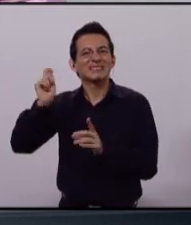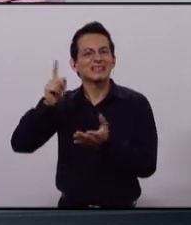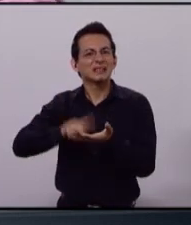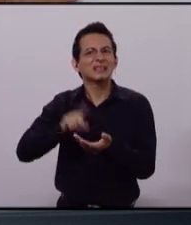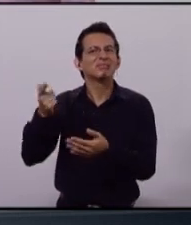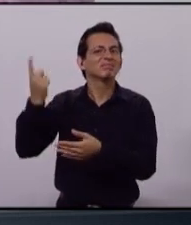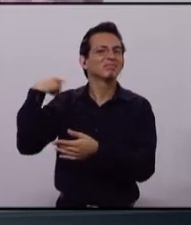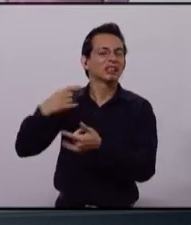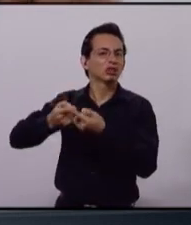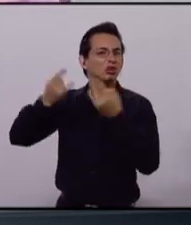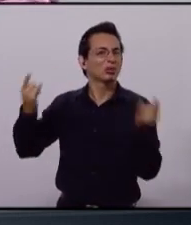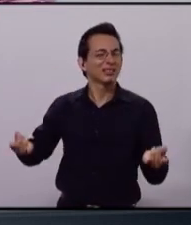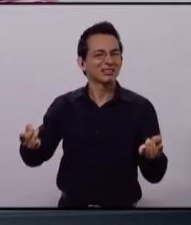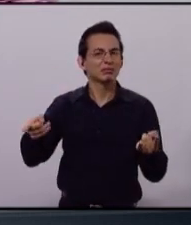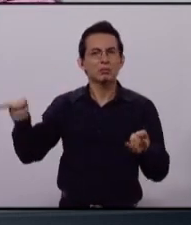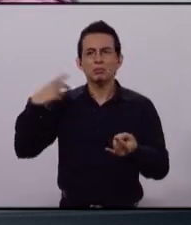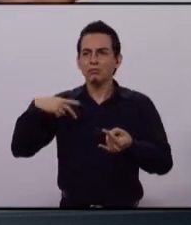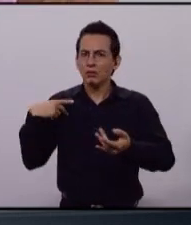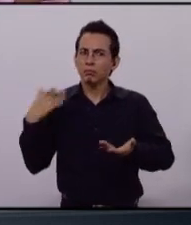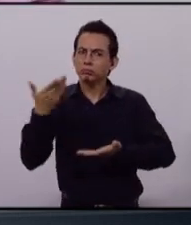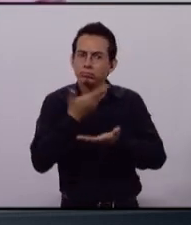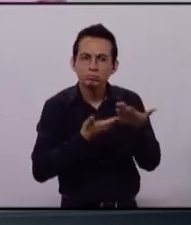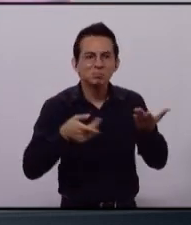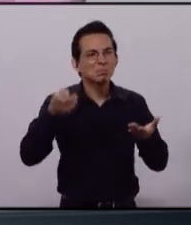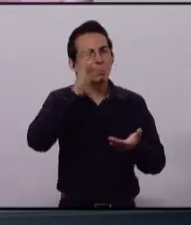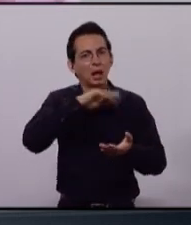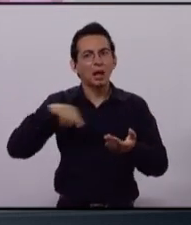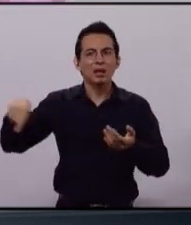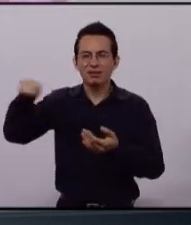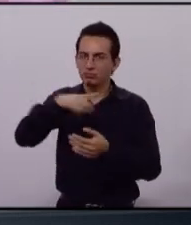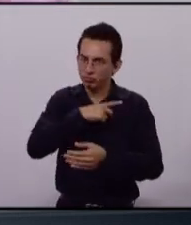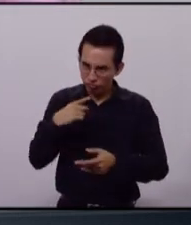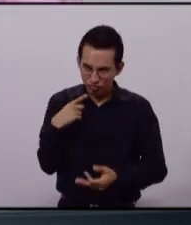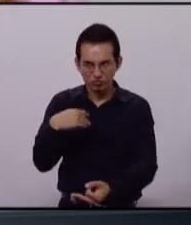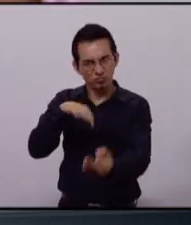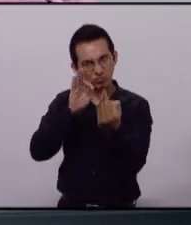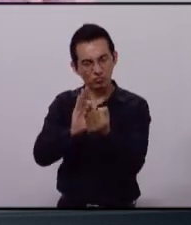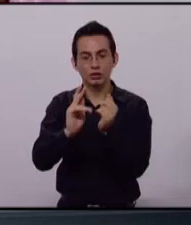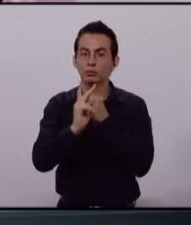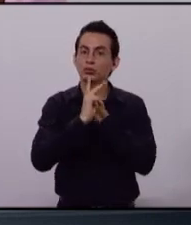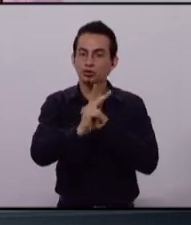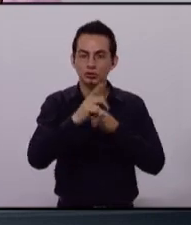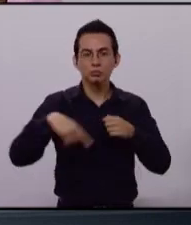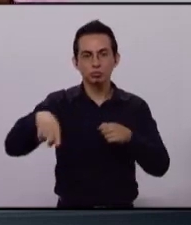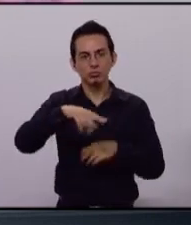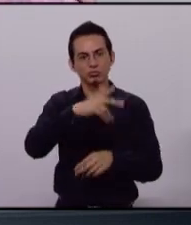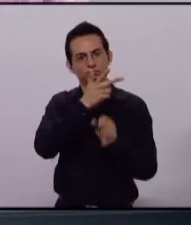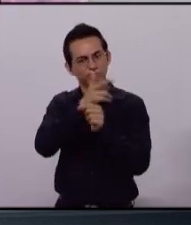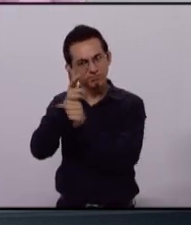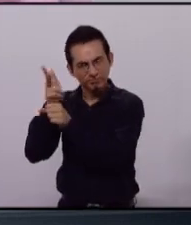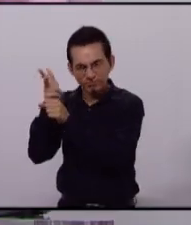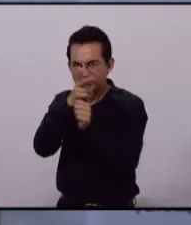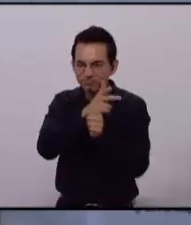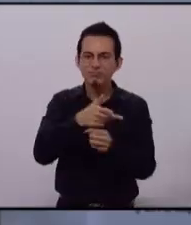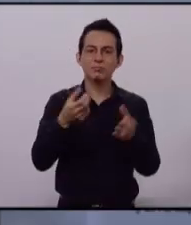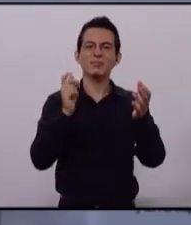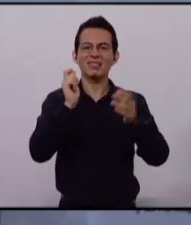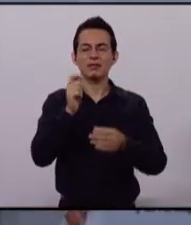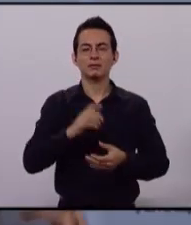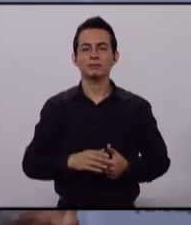le dan a la opinión pública de que es guerra sucia, que den la cara. Próximamente estarán los medios de comunicación haciendo esto.